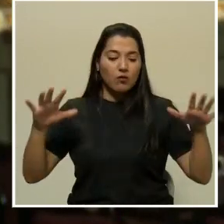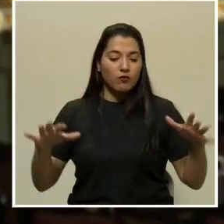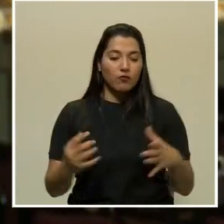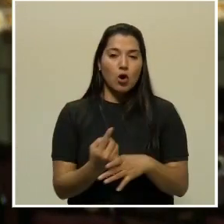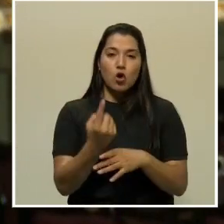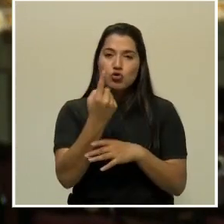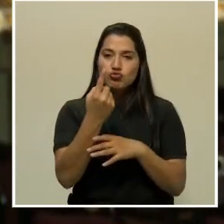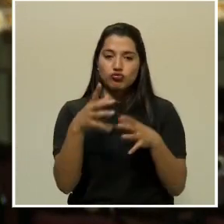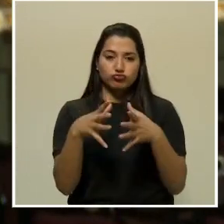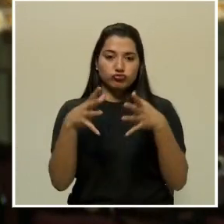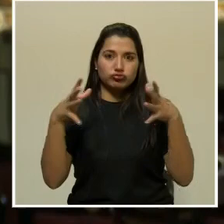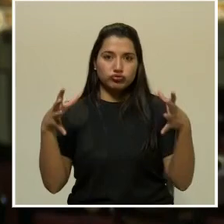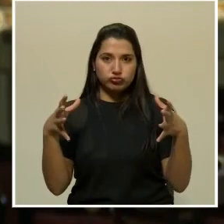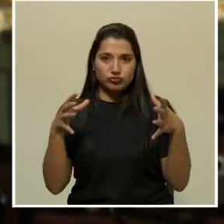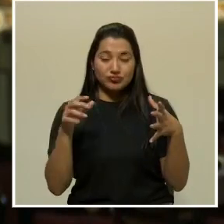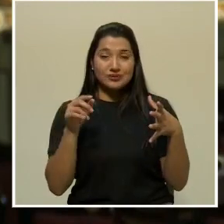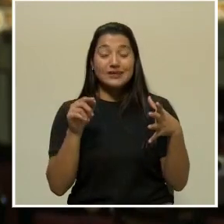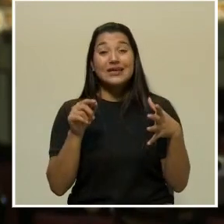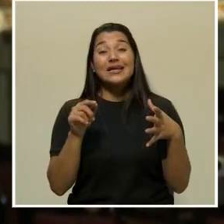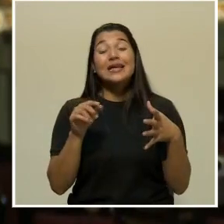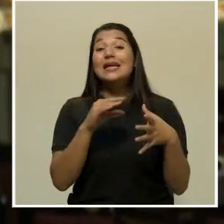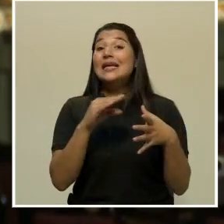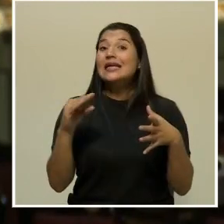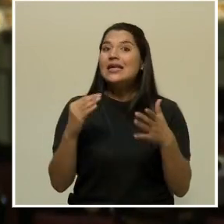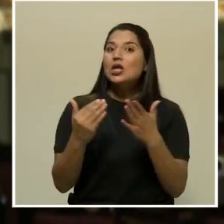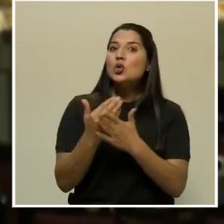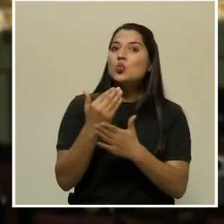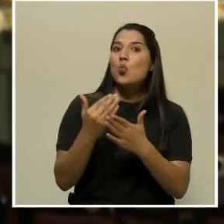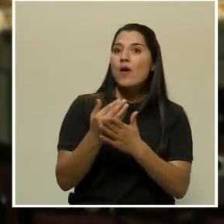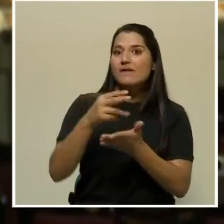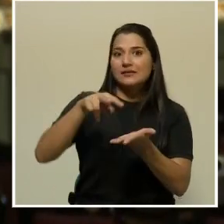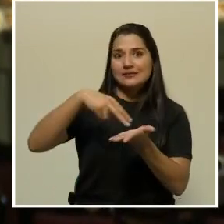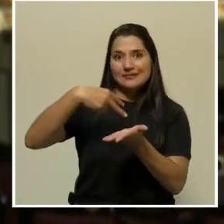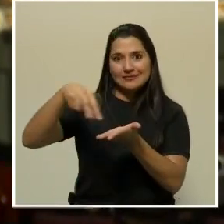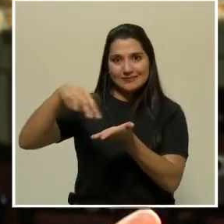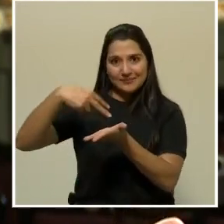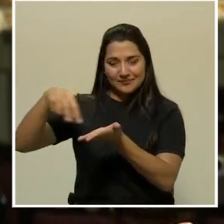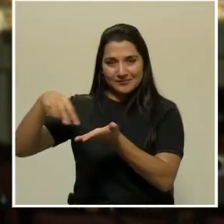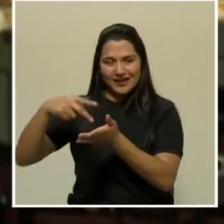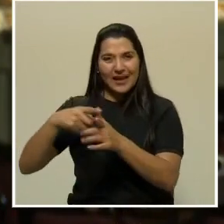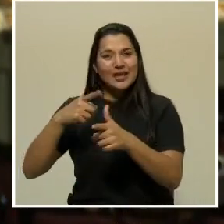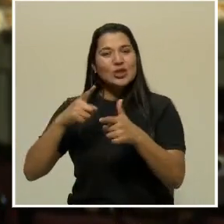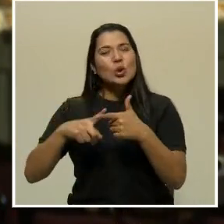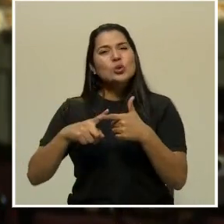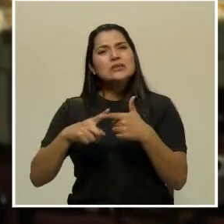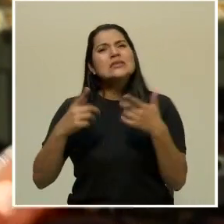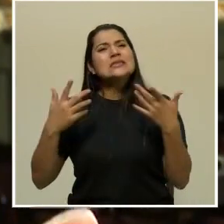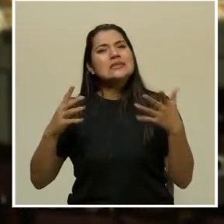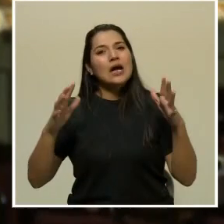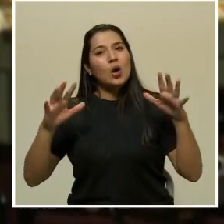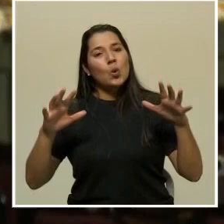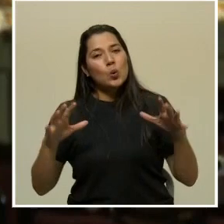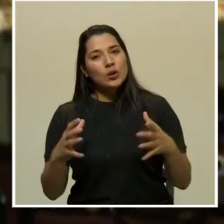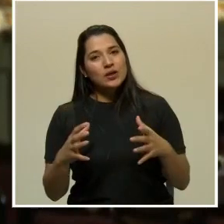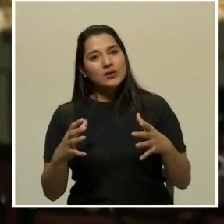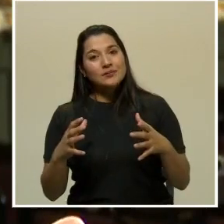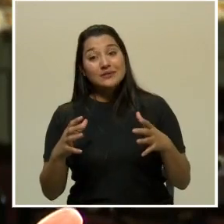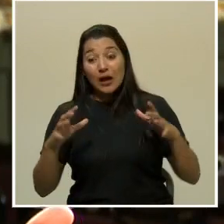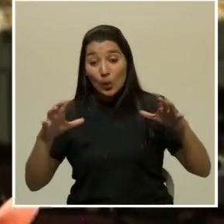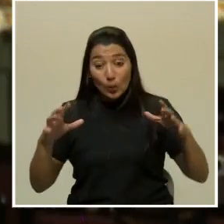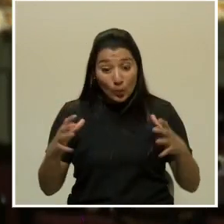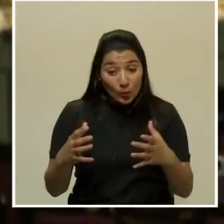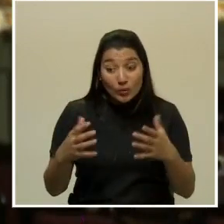los estrenos, porque Coreógrafos es un festival de estrenos. Y entonces ya nos habíamos unido y cayó la pandemia.